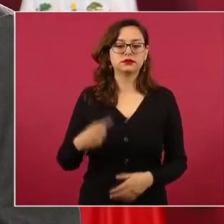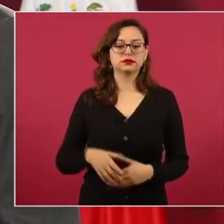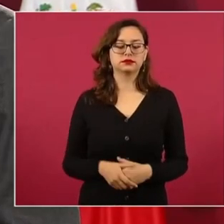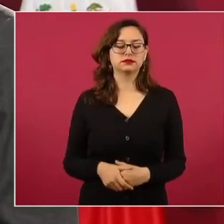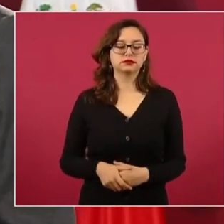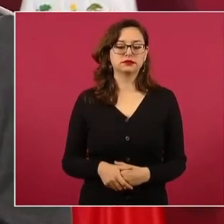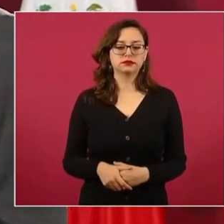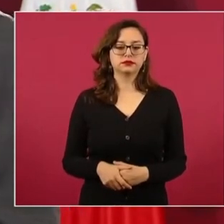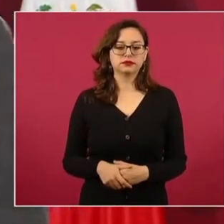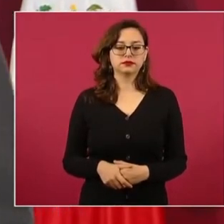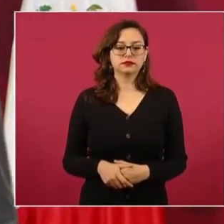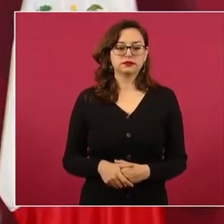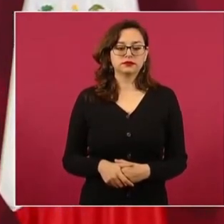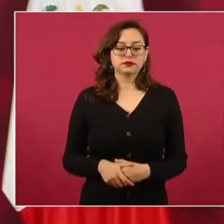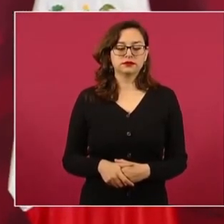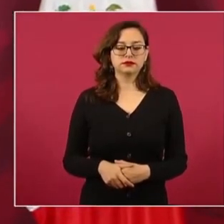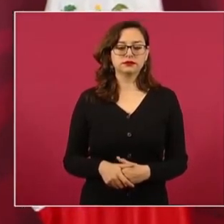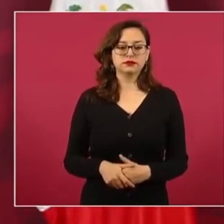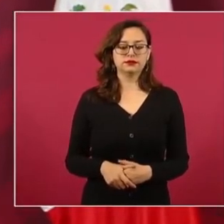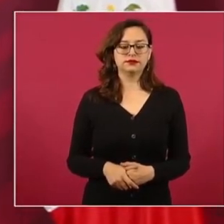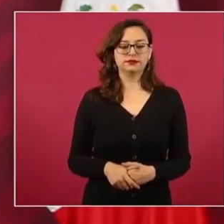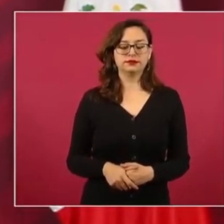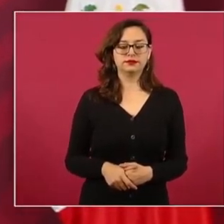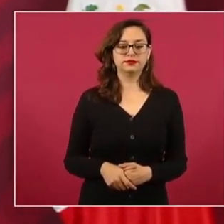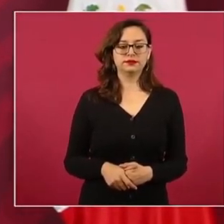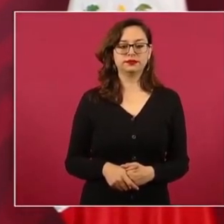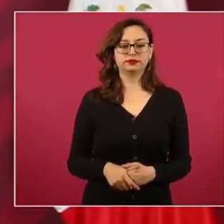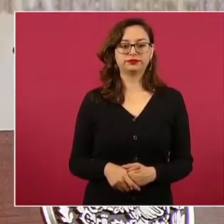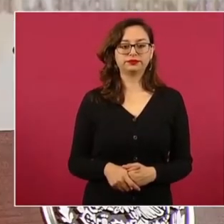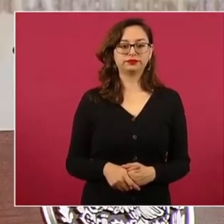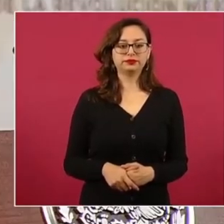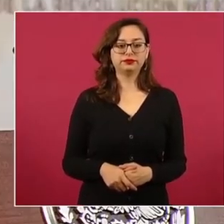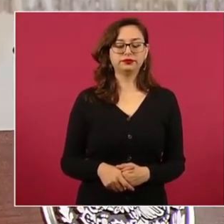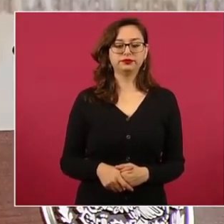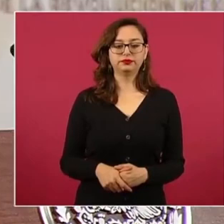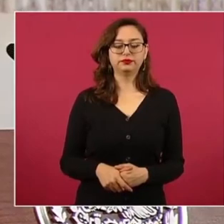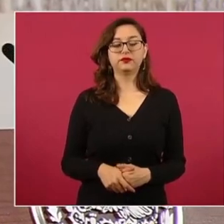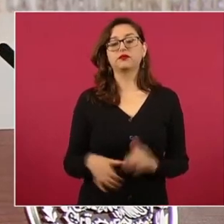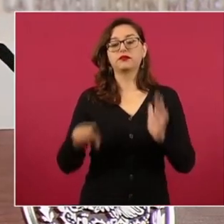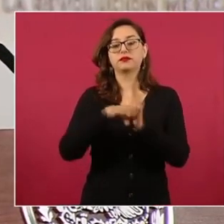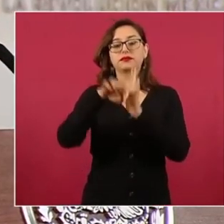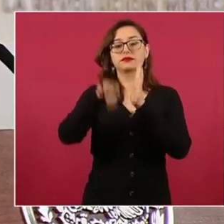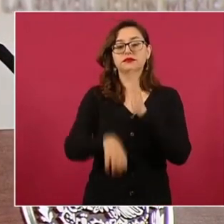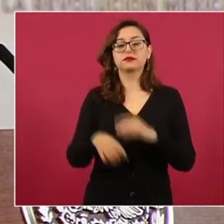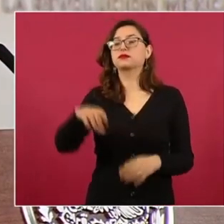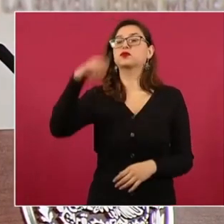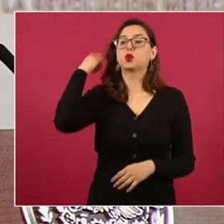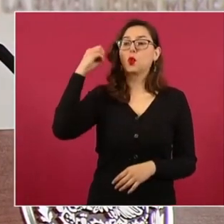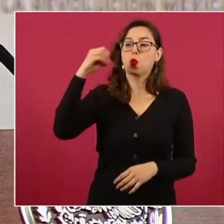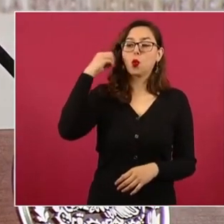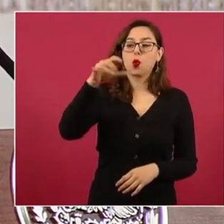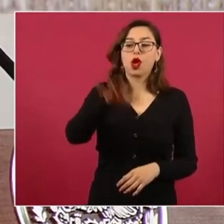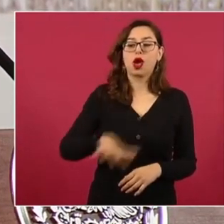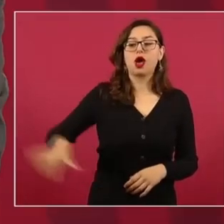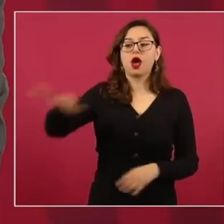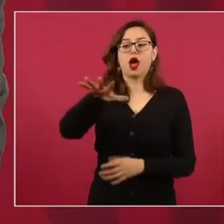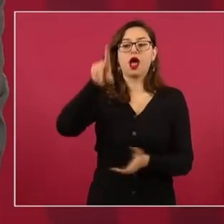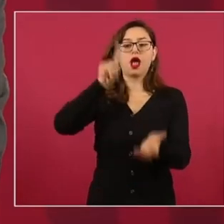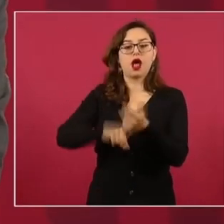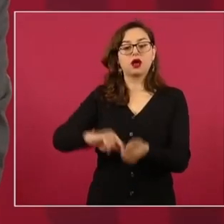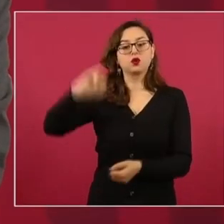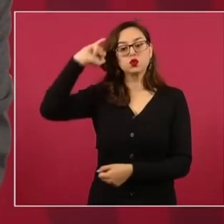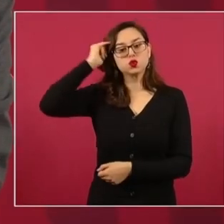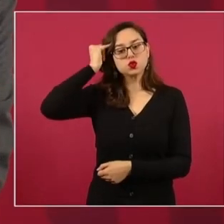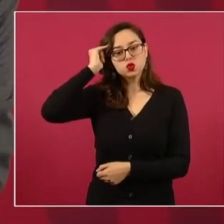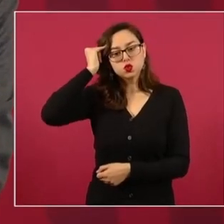Hay la democracia indígena de Oaxaca, que también